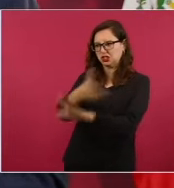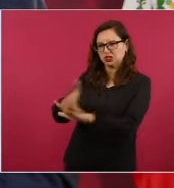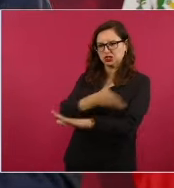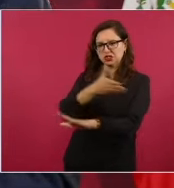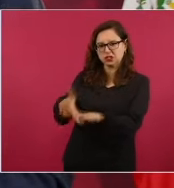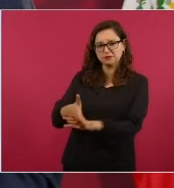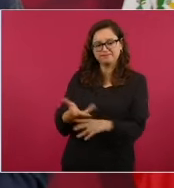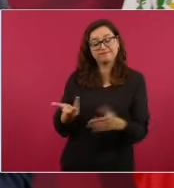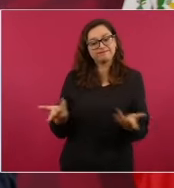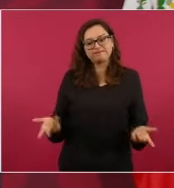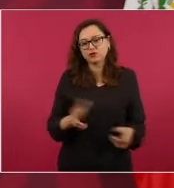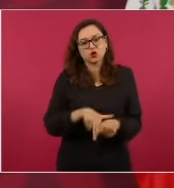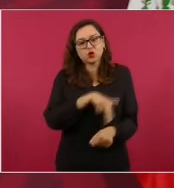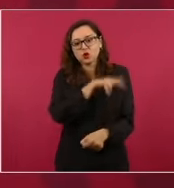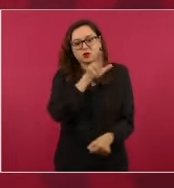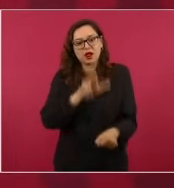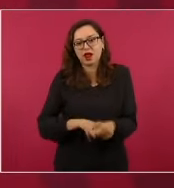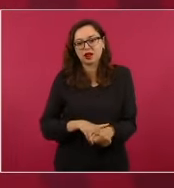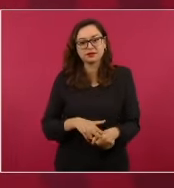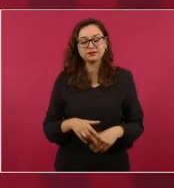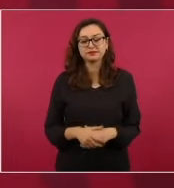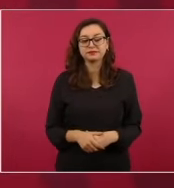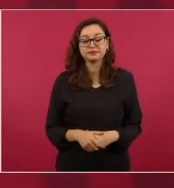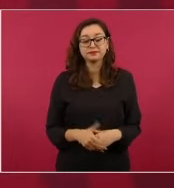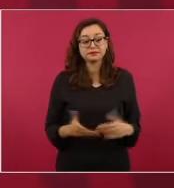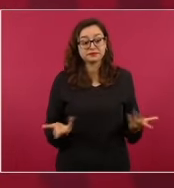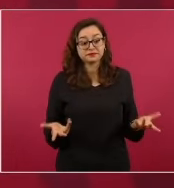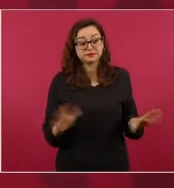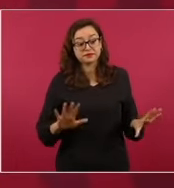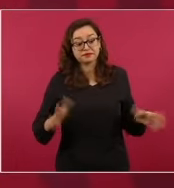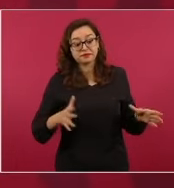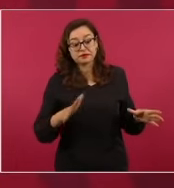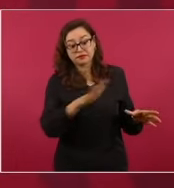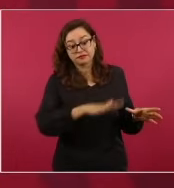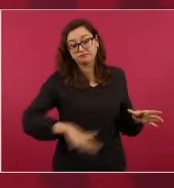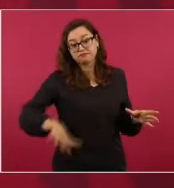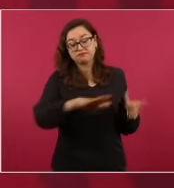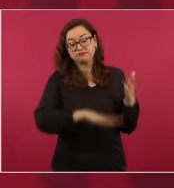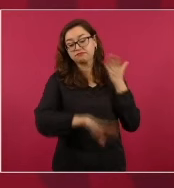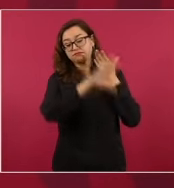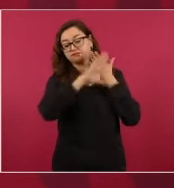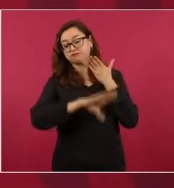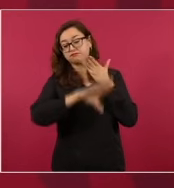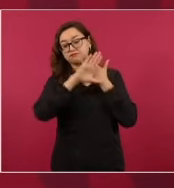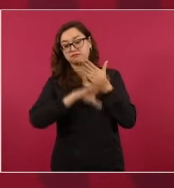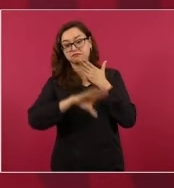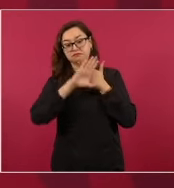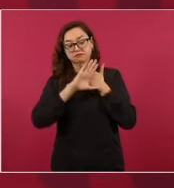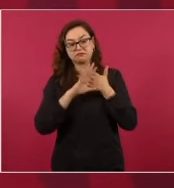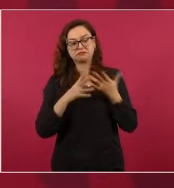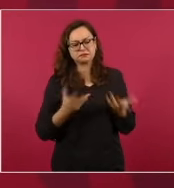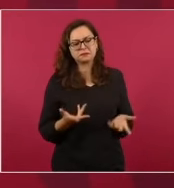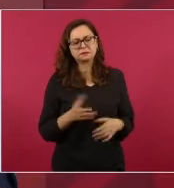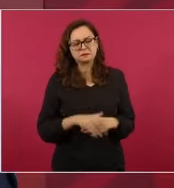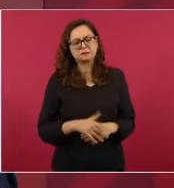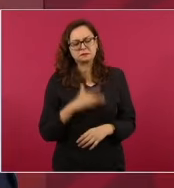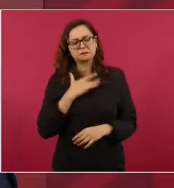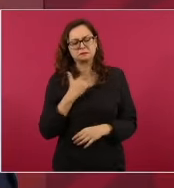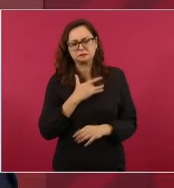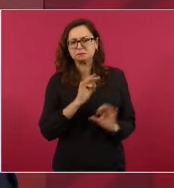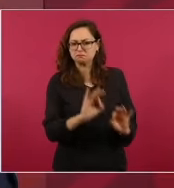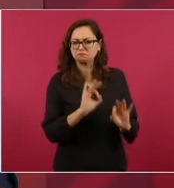está muy bien lo que hacen,